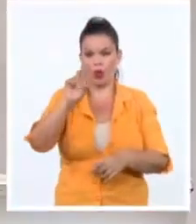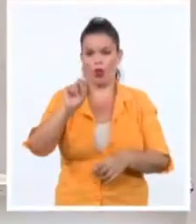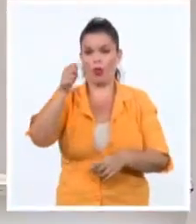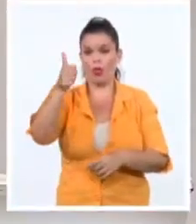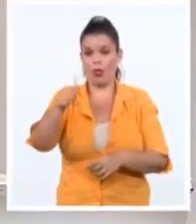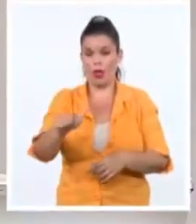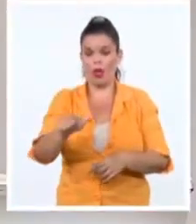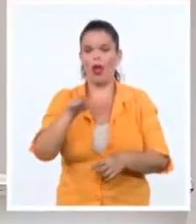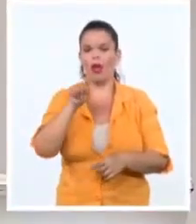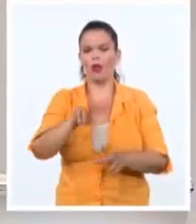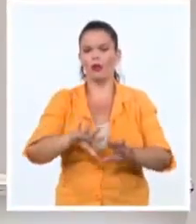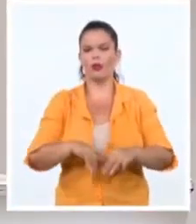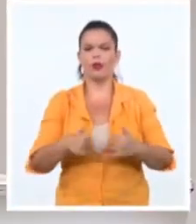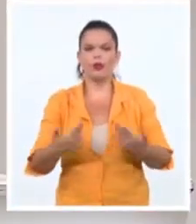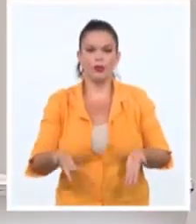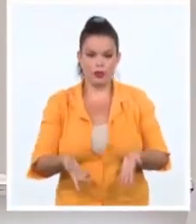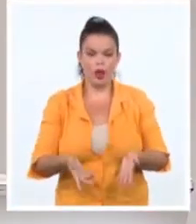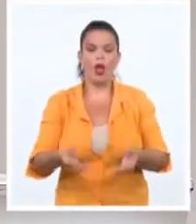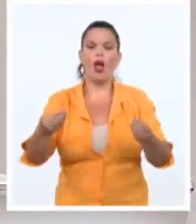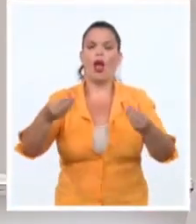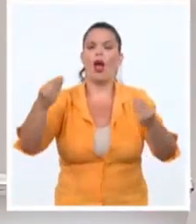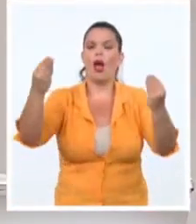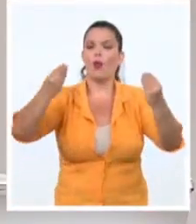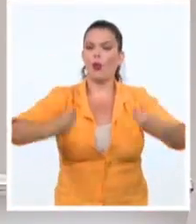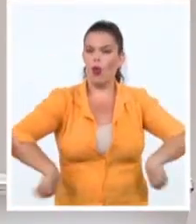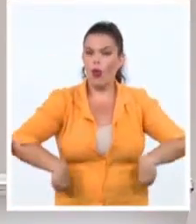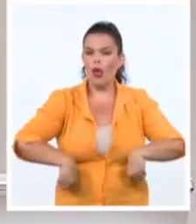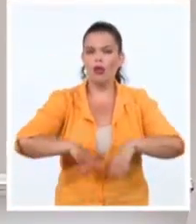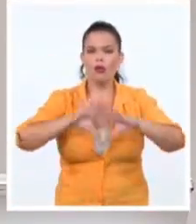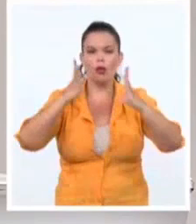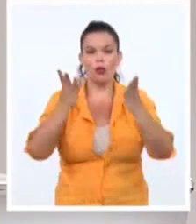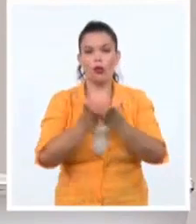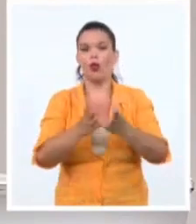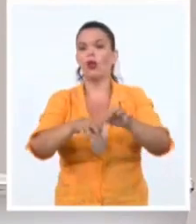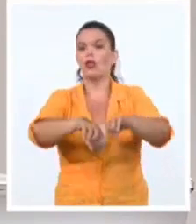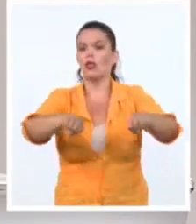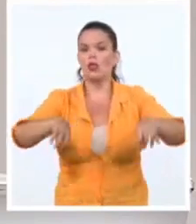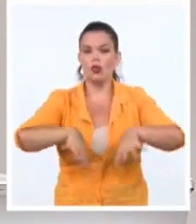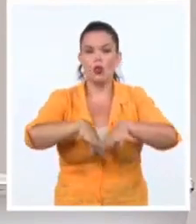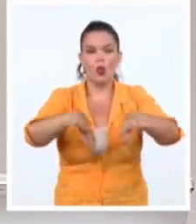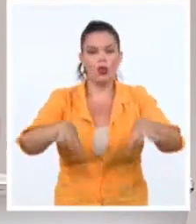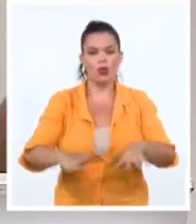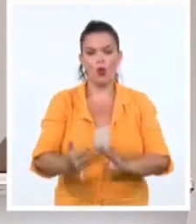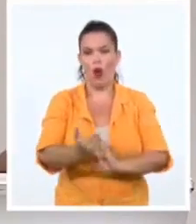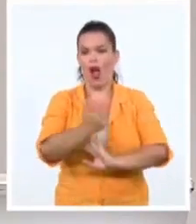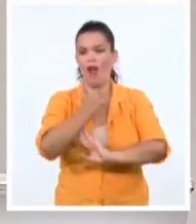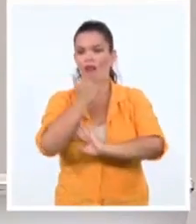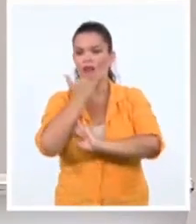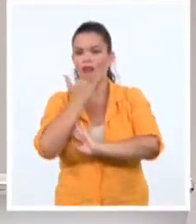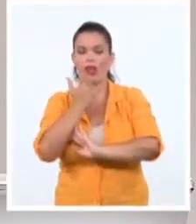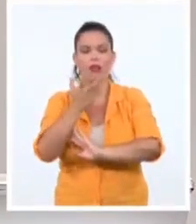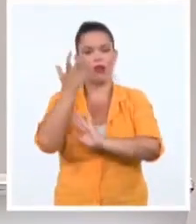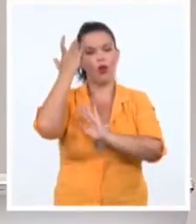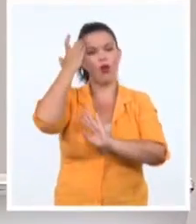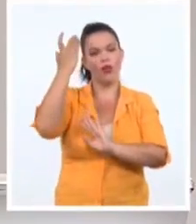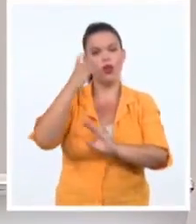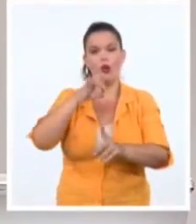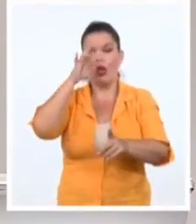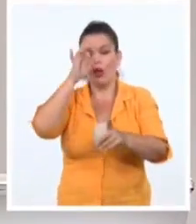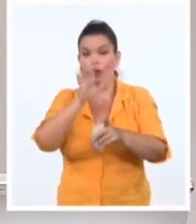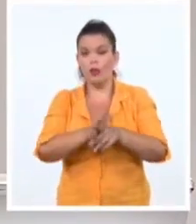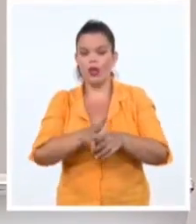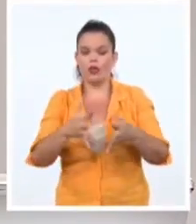trata de aprovechar las posibles vulnerabilidades del gobierno a derrocar, distanciarlo